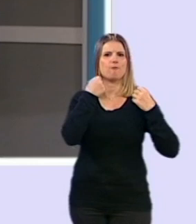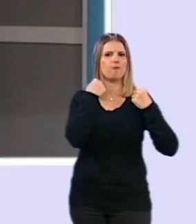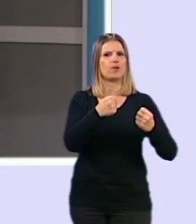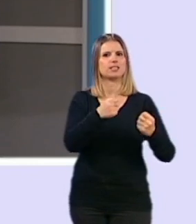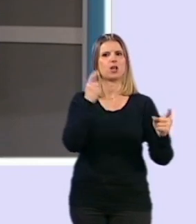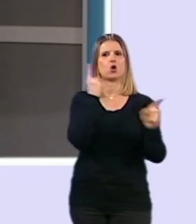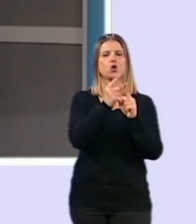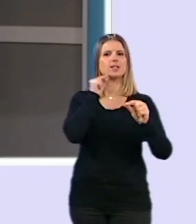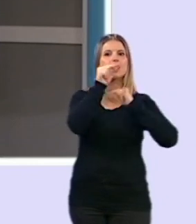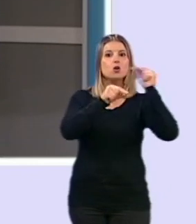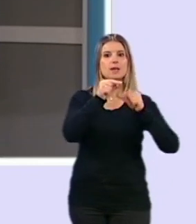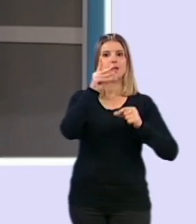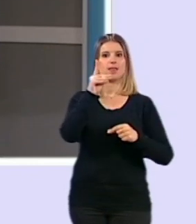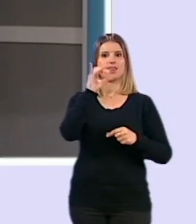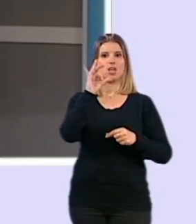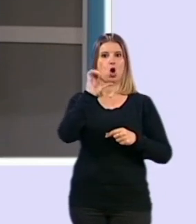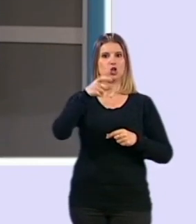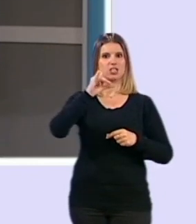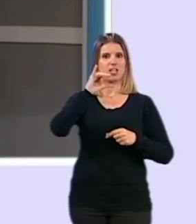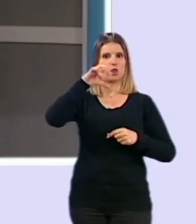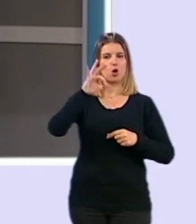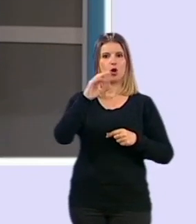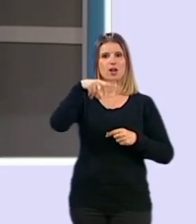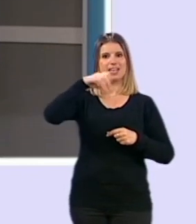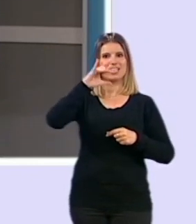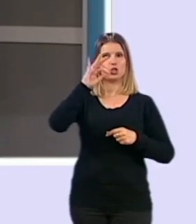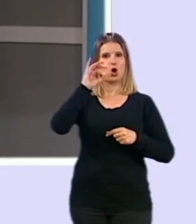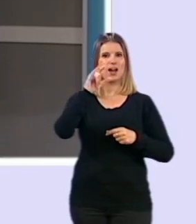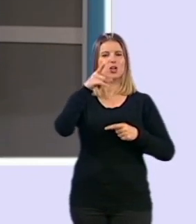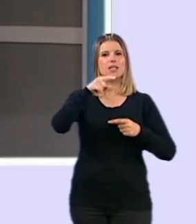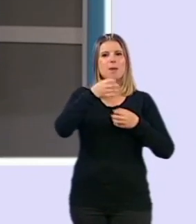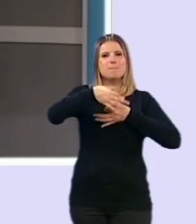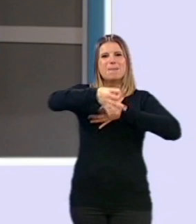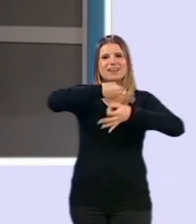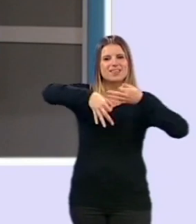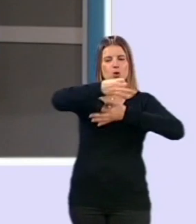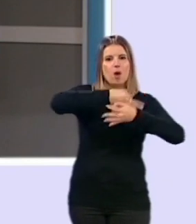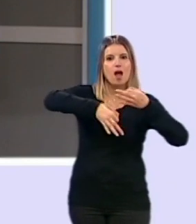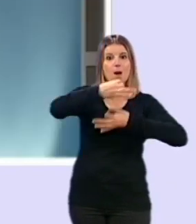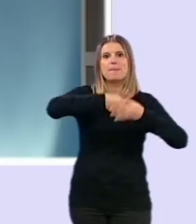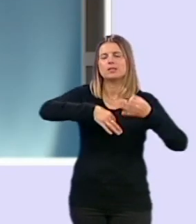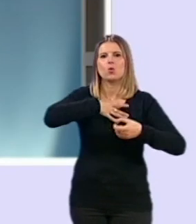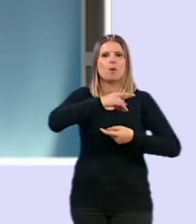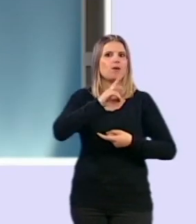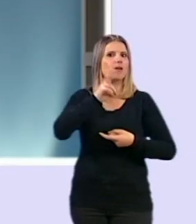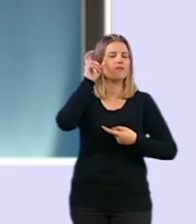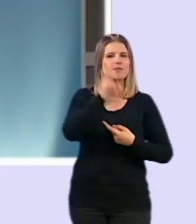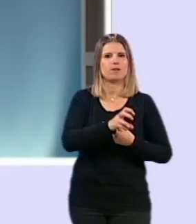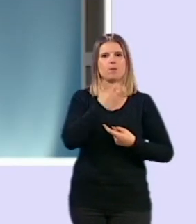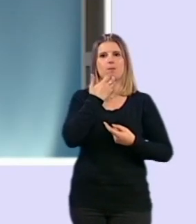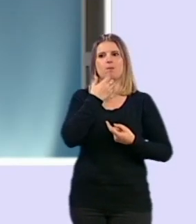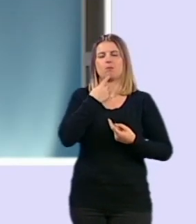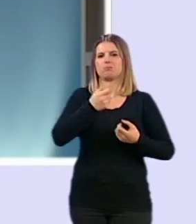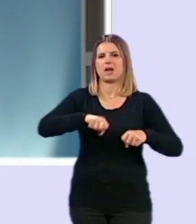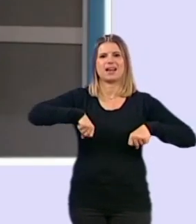son el dióxido de nitrógeno y también las partículas. Las partículas que pueden venir de origen